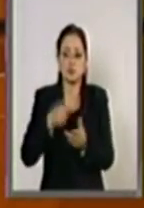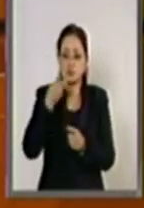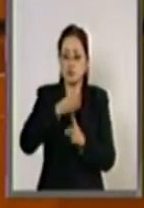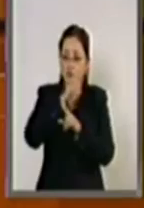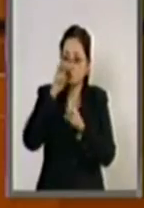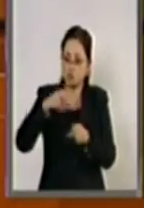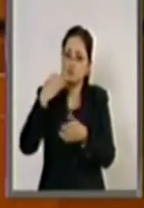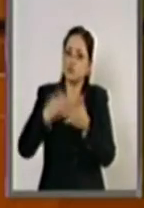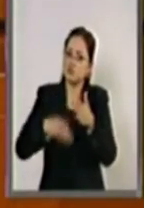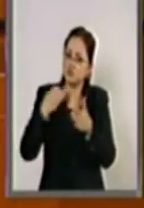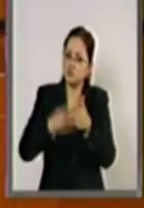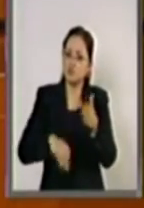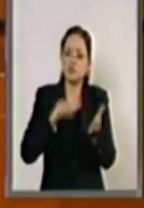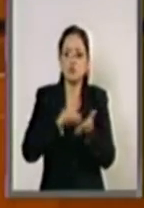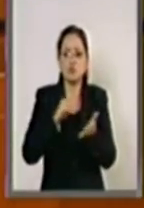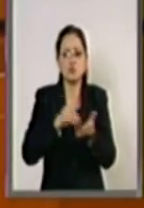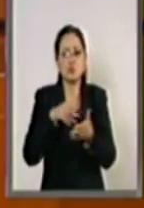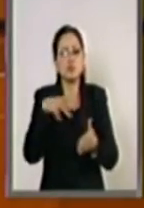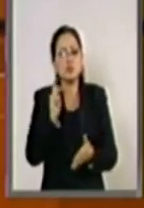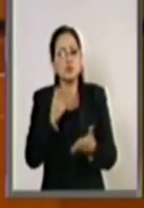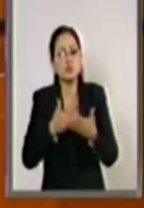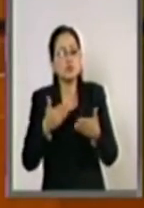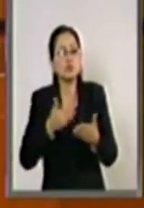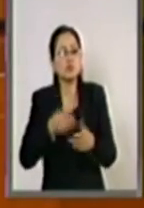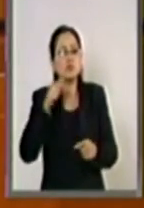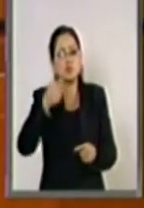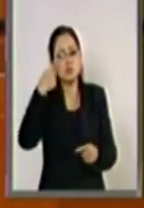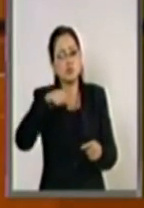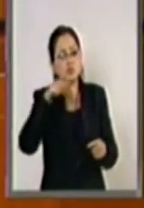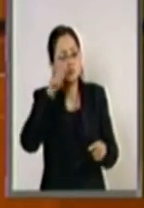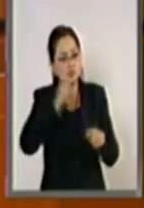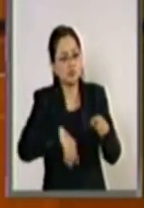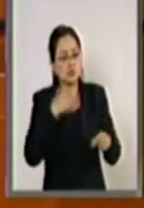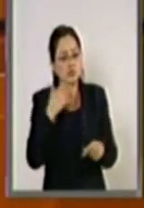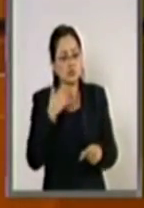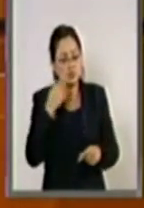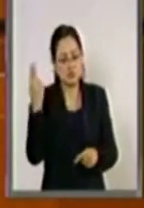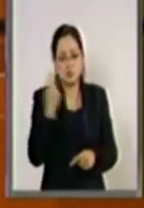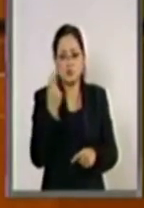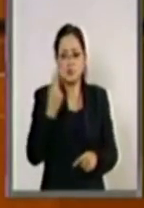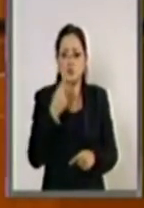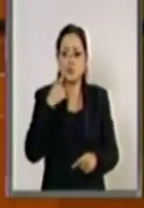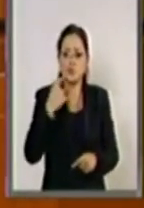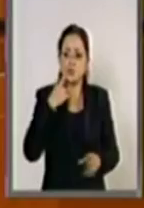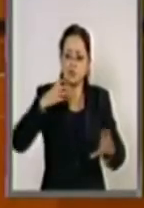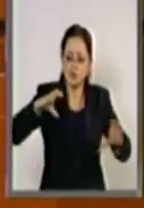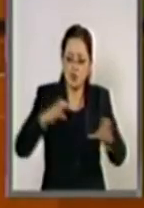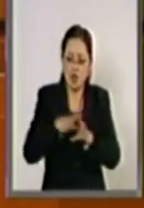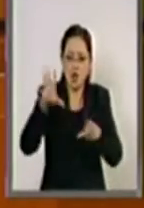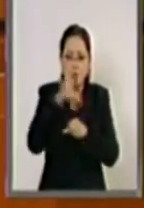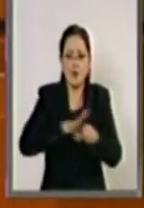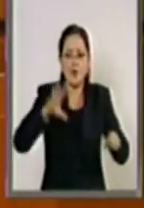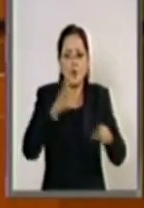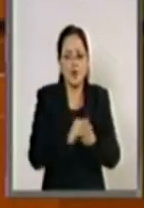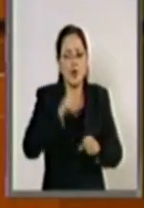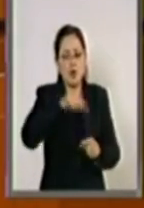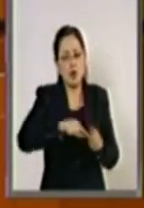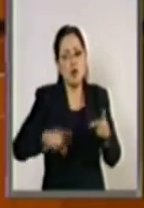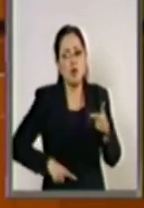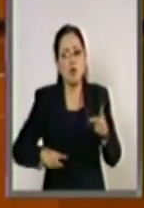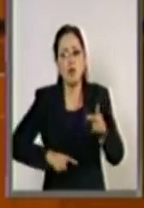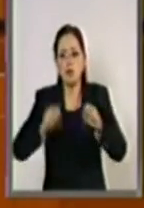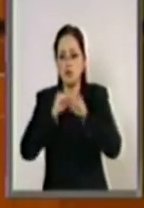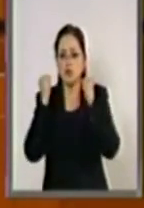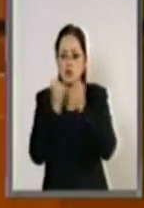pendiente. Sin embargo, para su combate es necesario un esfuerzo conjunto de gobierno y